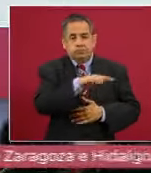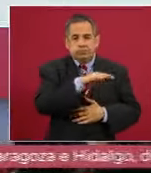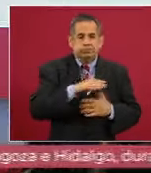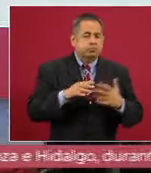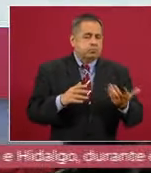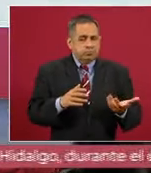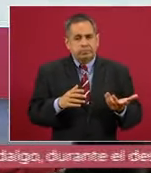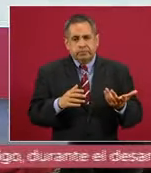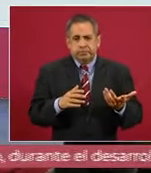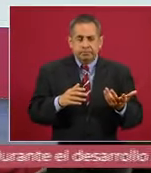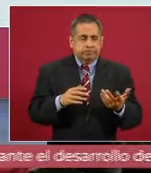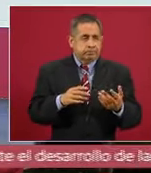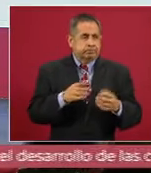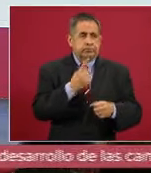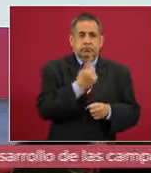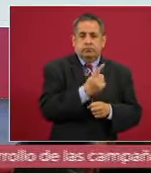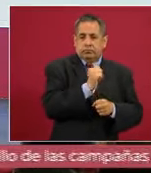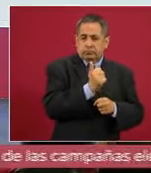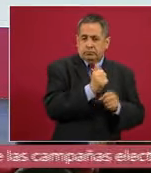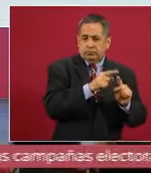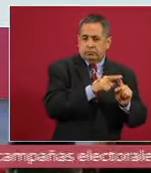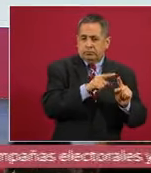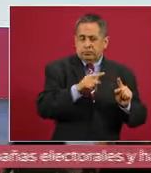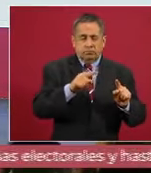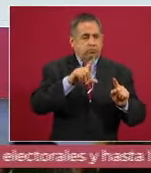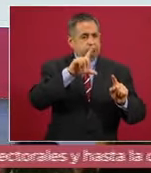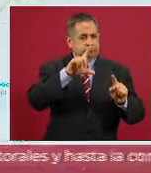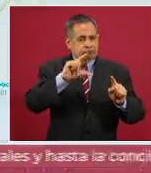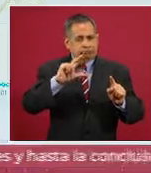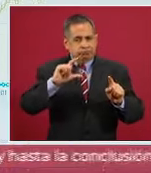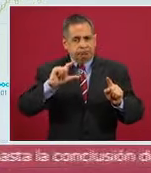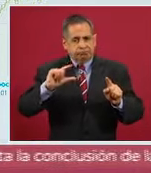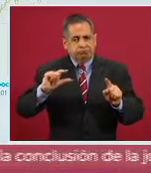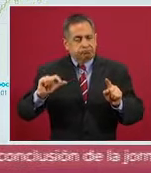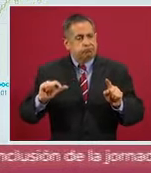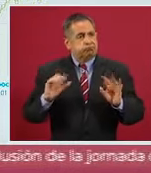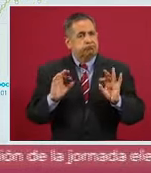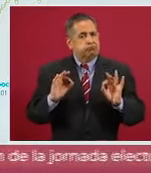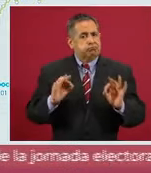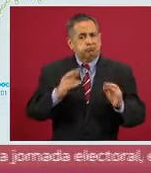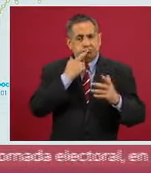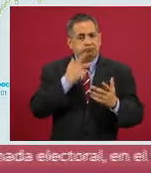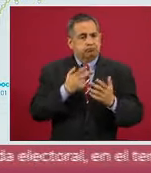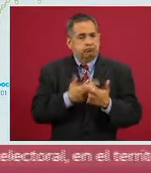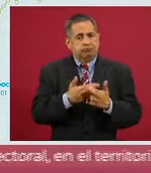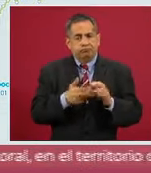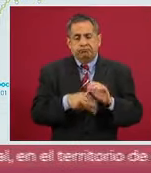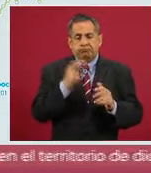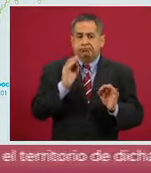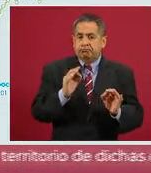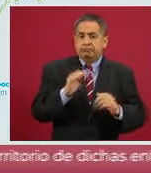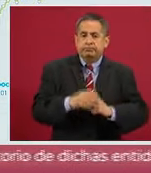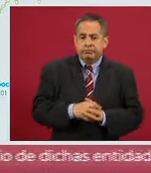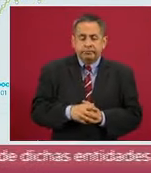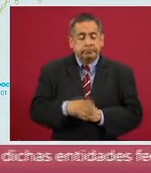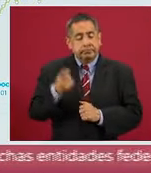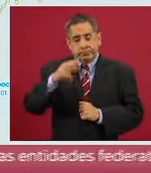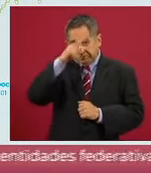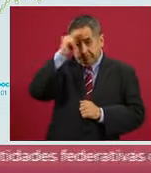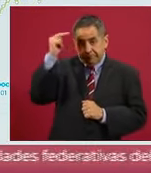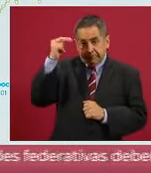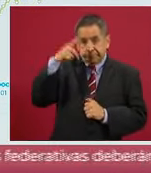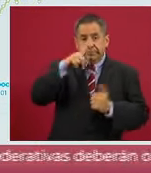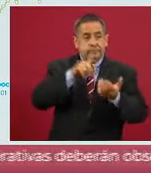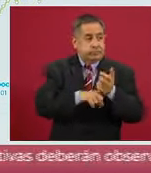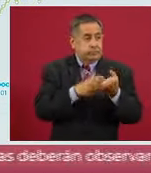Igualmente desde el primero de agosto tendencia clara de descenso, pero Nayarit dijimos una de las tres entidades con la